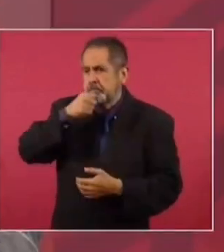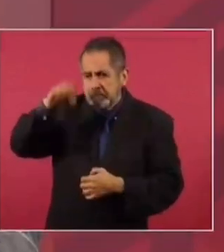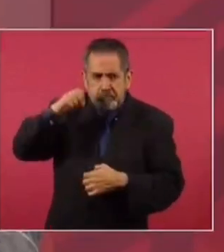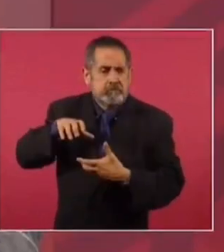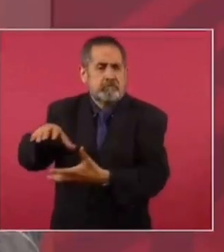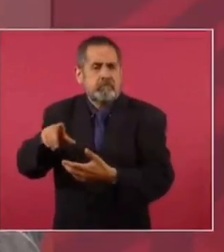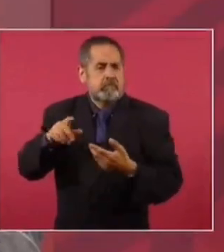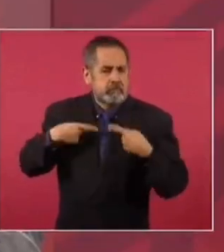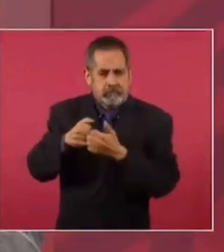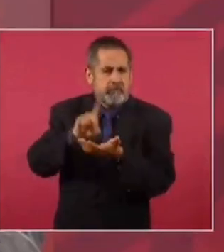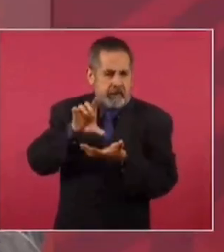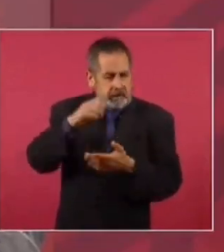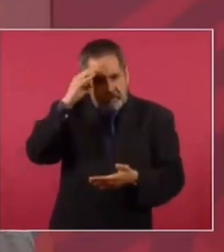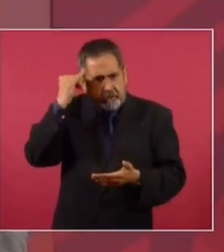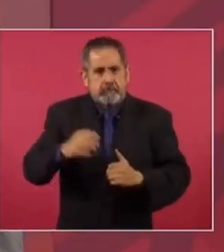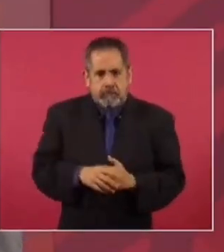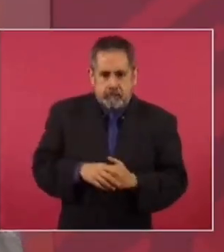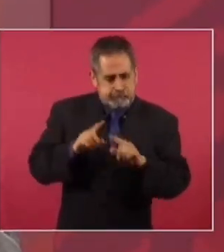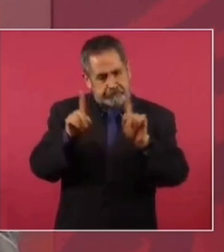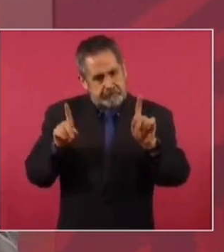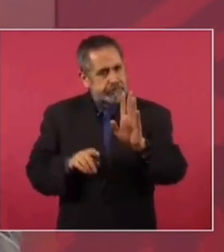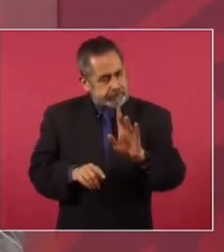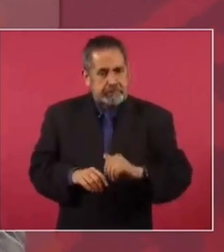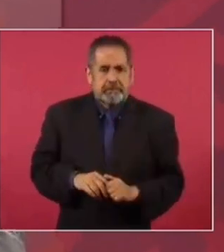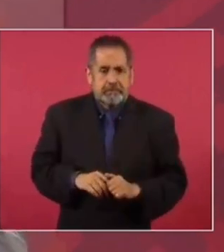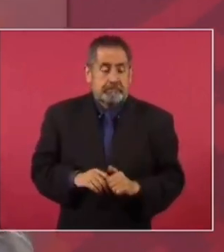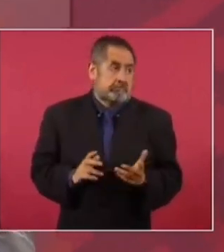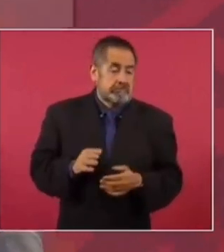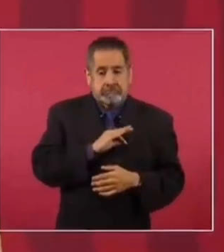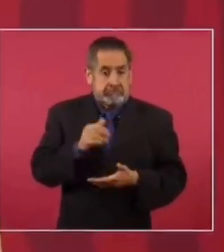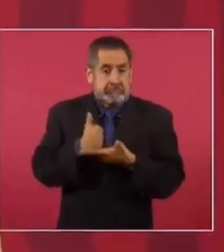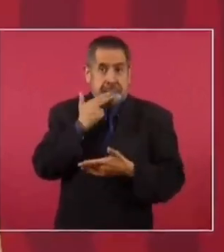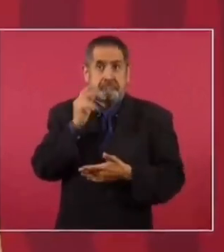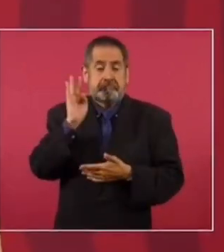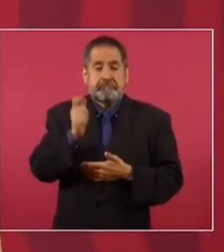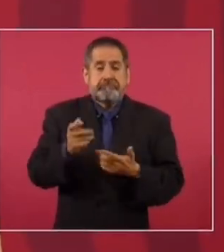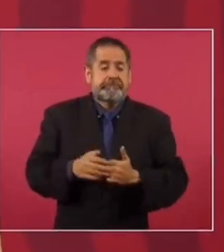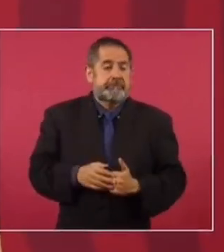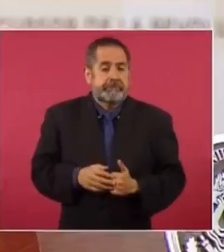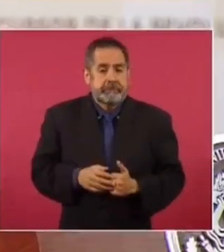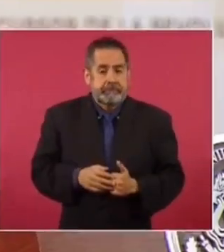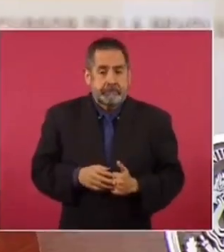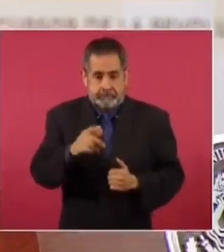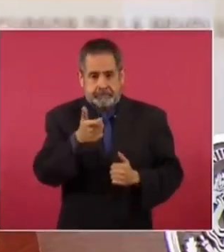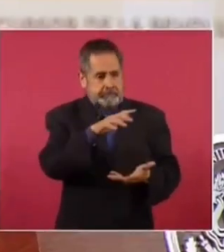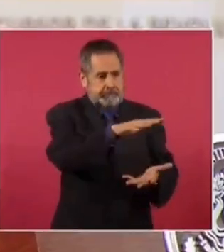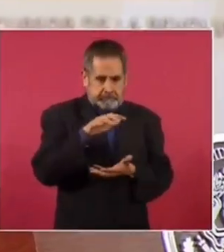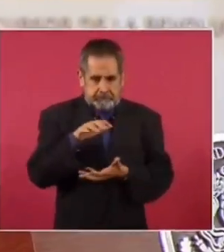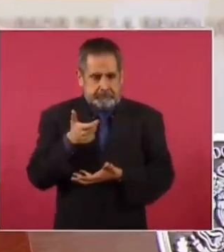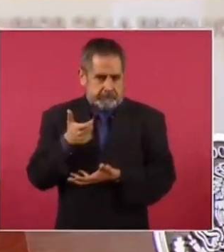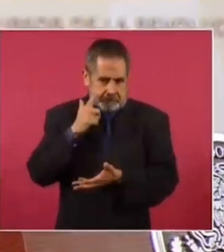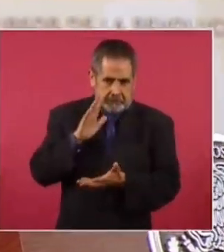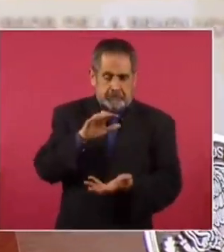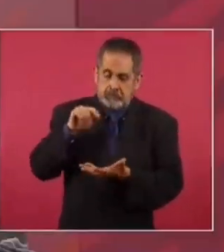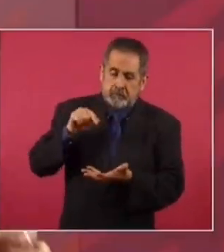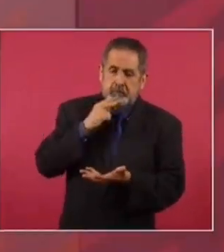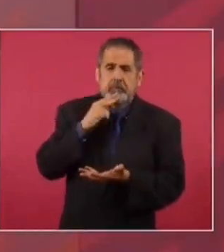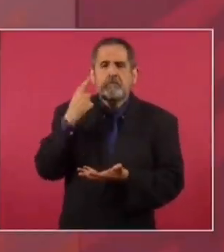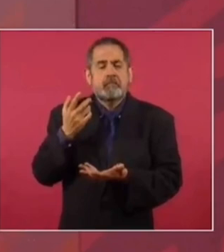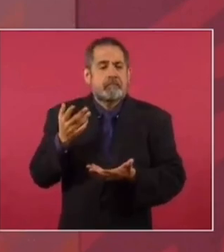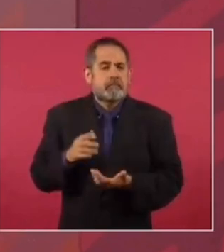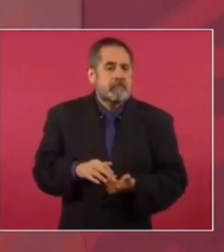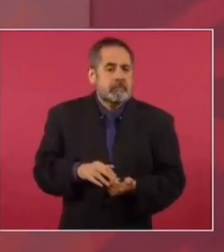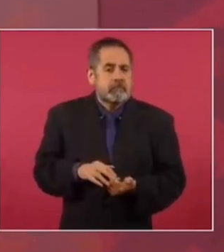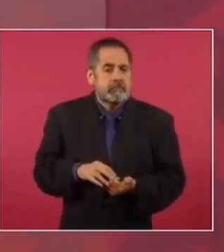a las personas con discapacidad. Pero otra cosa que podría también ayudar es que esos fondos se utilizaran